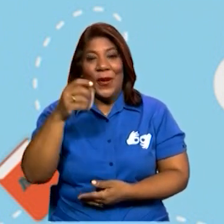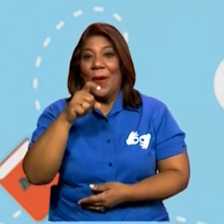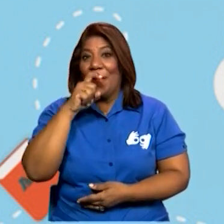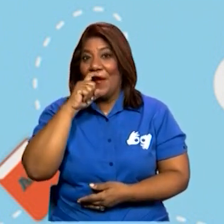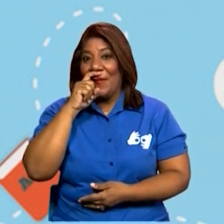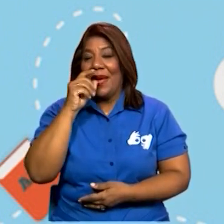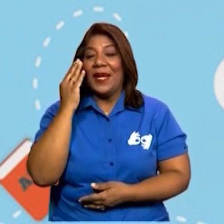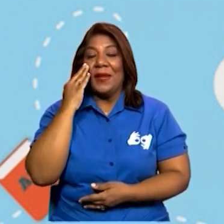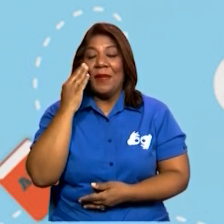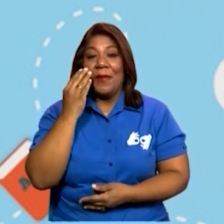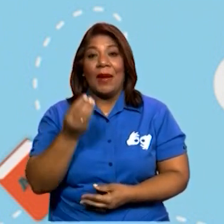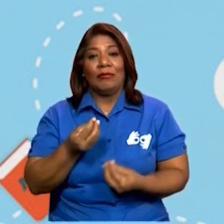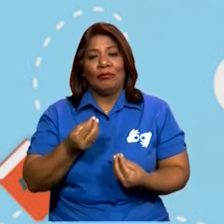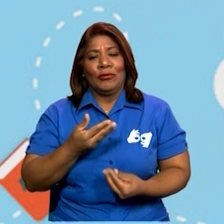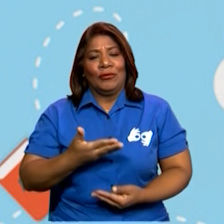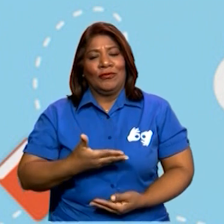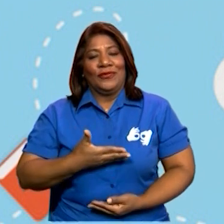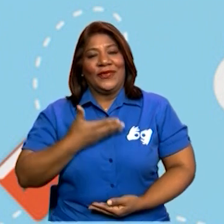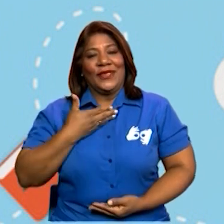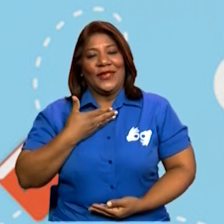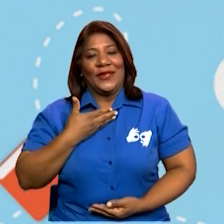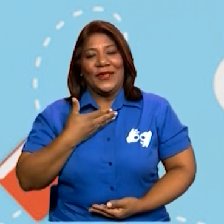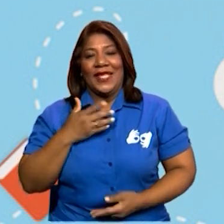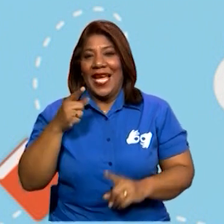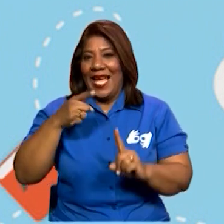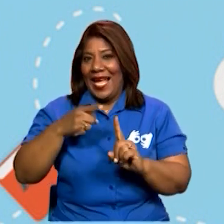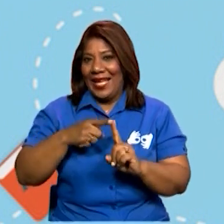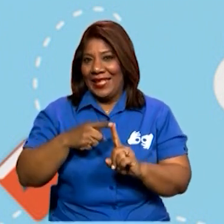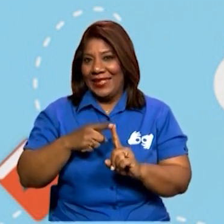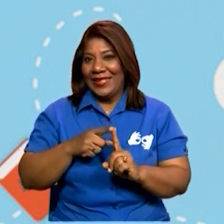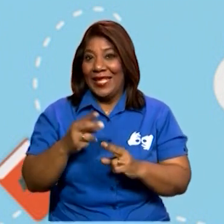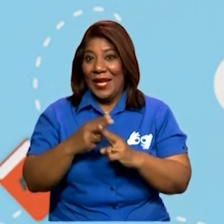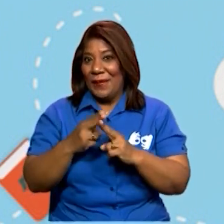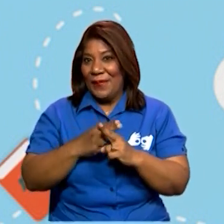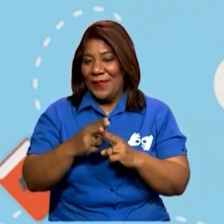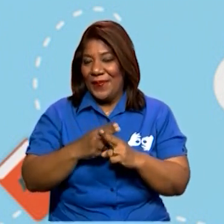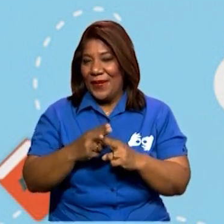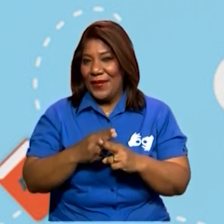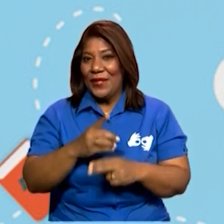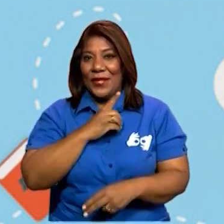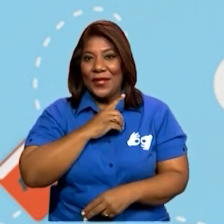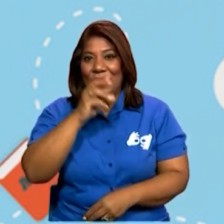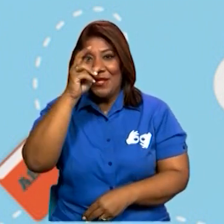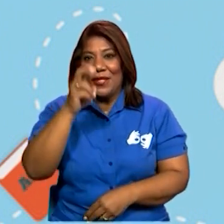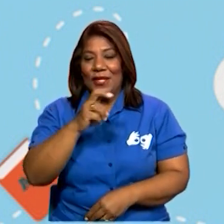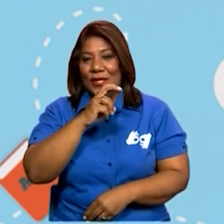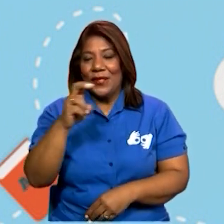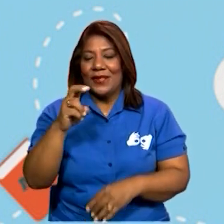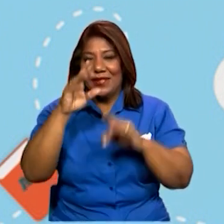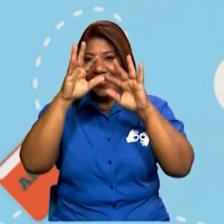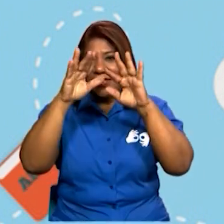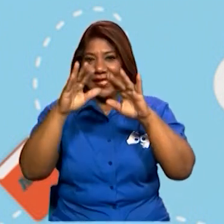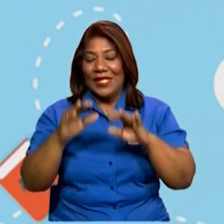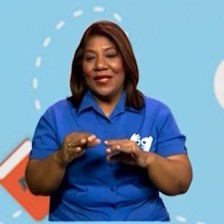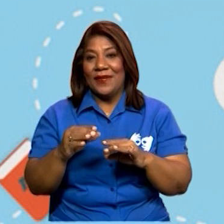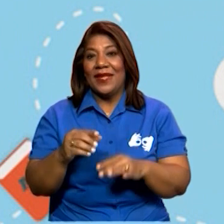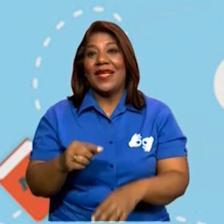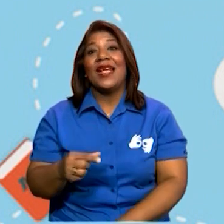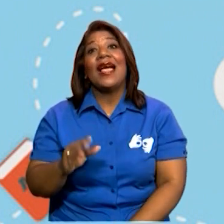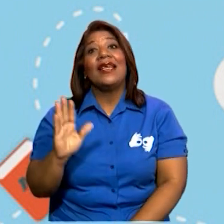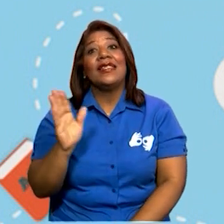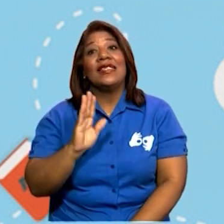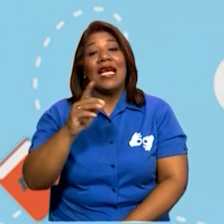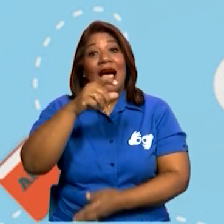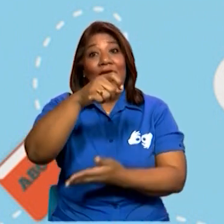pero muy orgullosos. Hasta pronto. Dios los bendiga. Atentamente, Gilberto M. Barría.